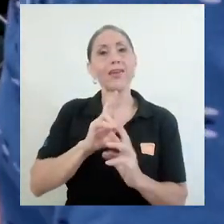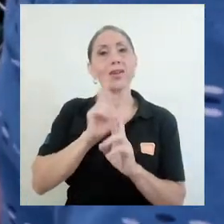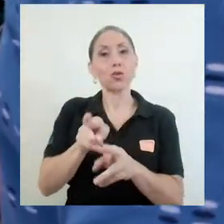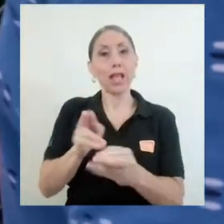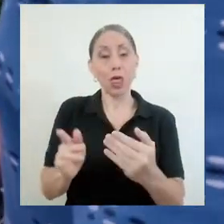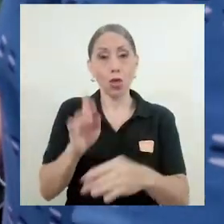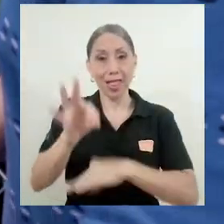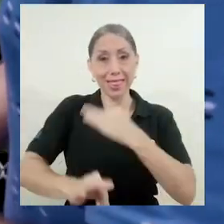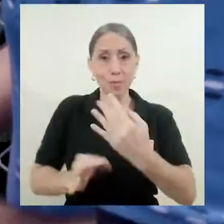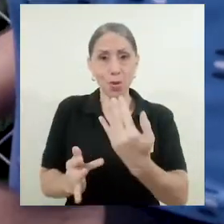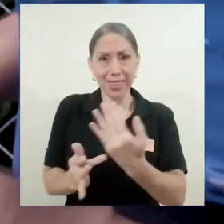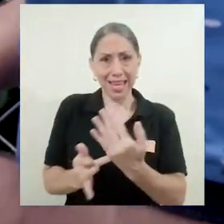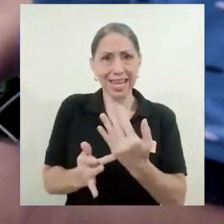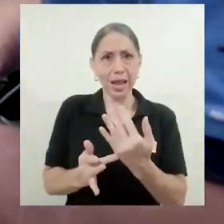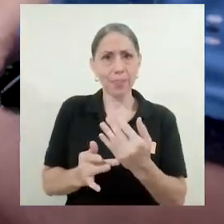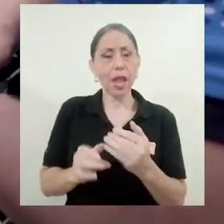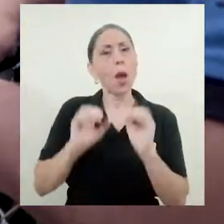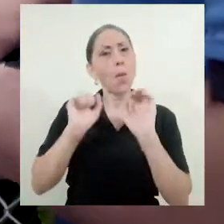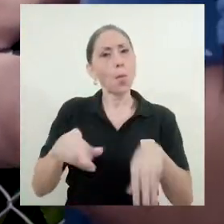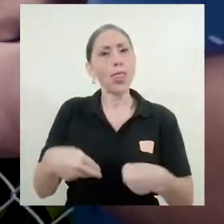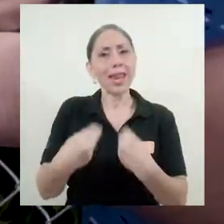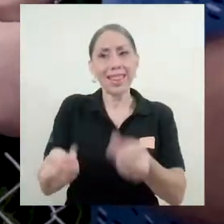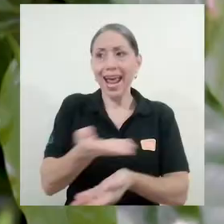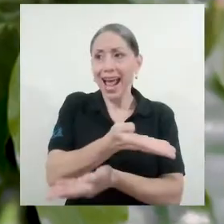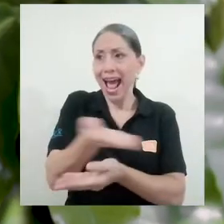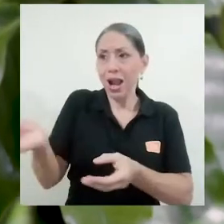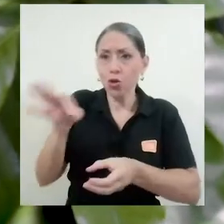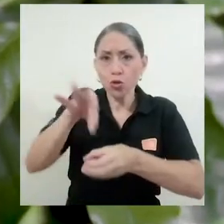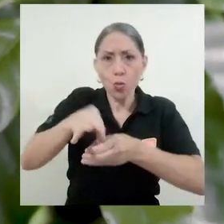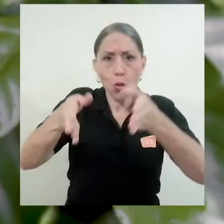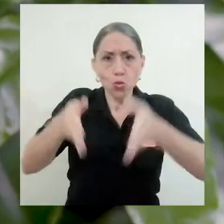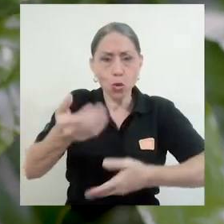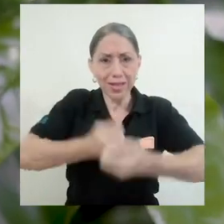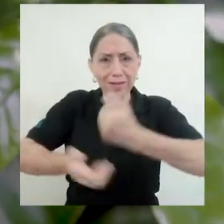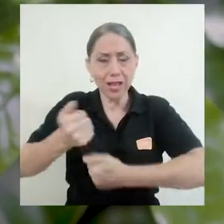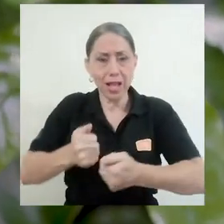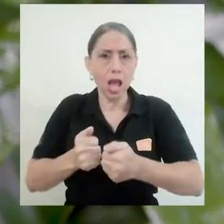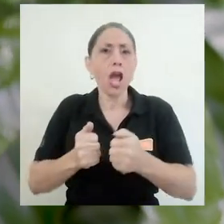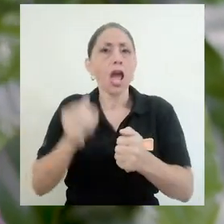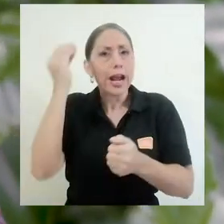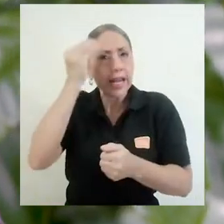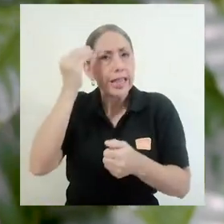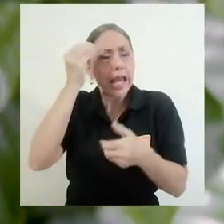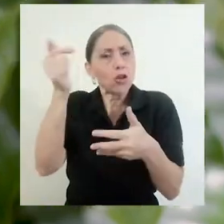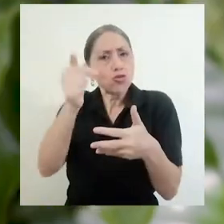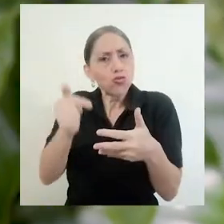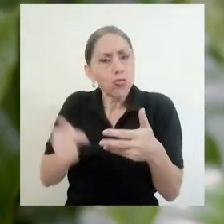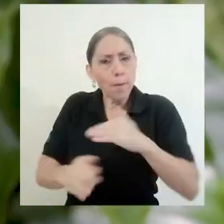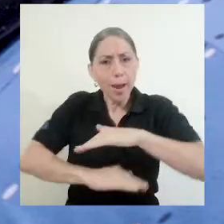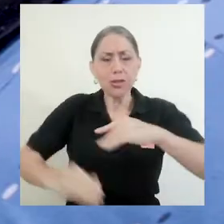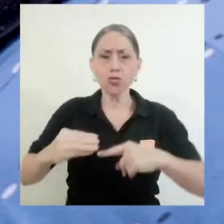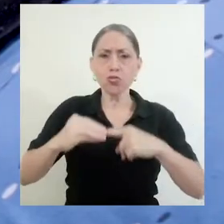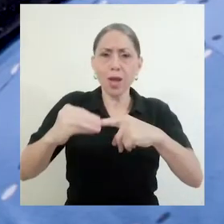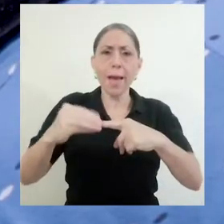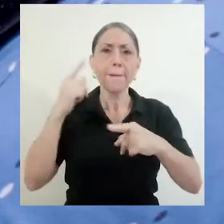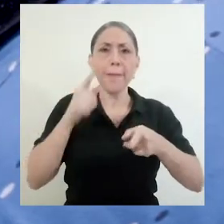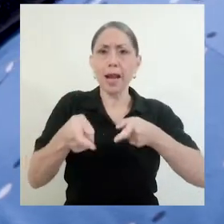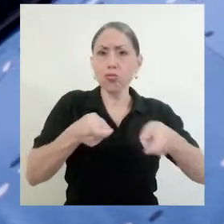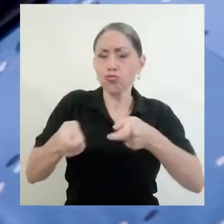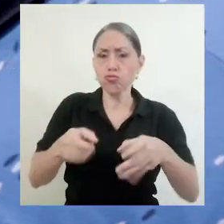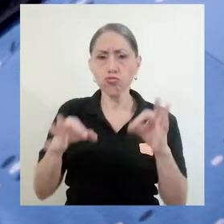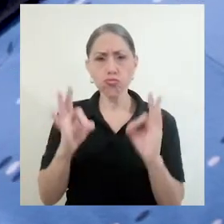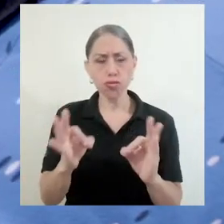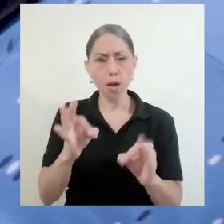implementando, poder proveer a los productores con criterios básicos fundamentales para el manejo de las